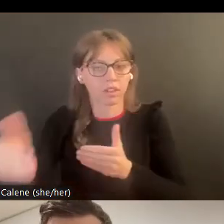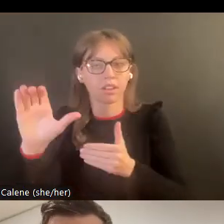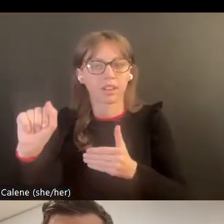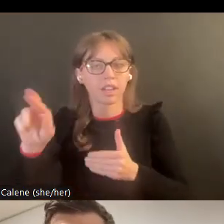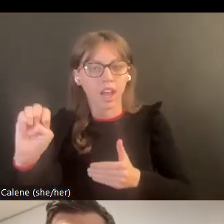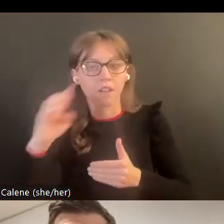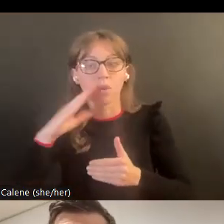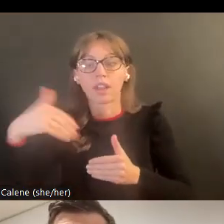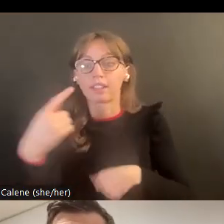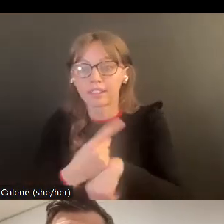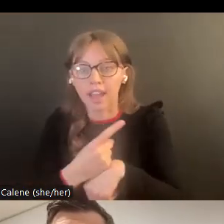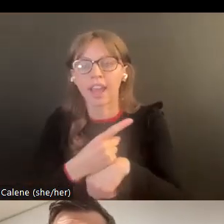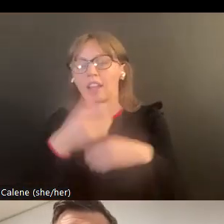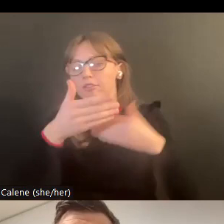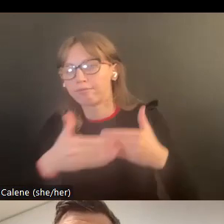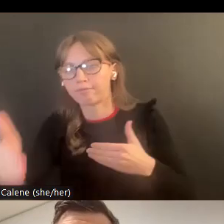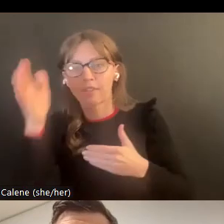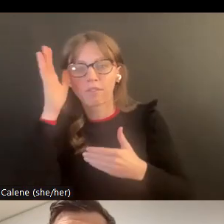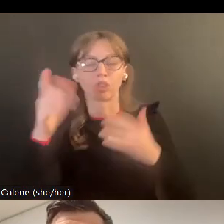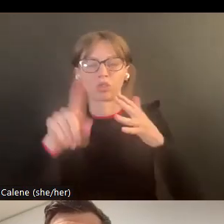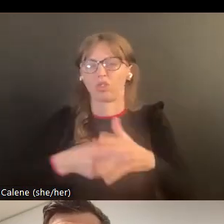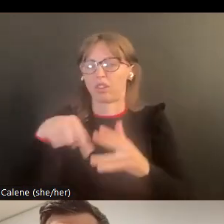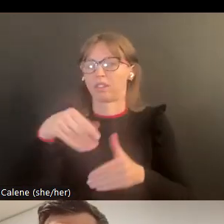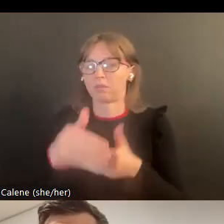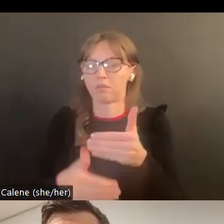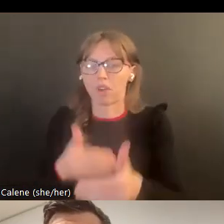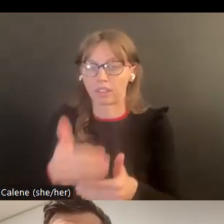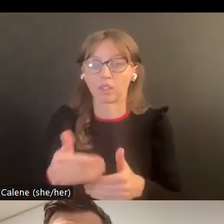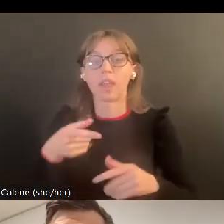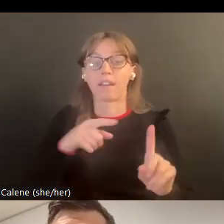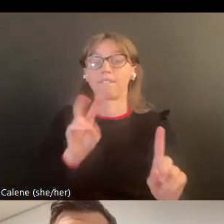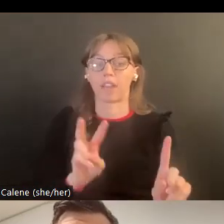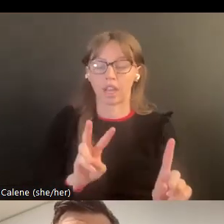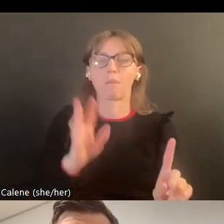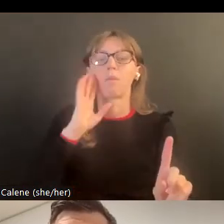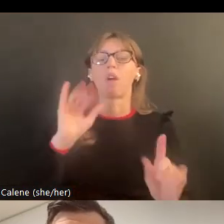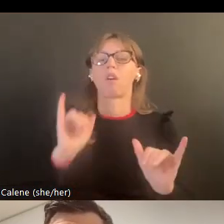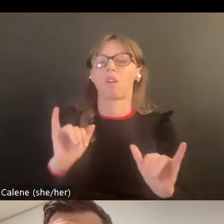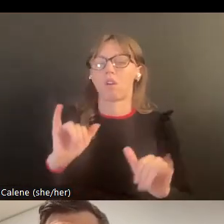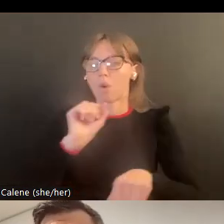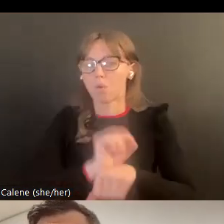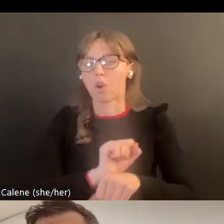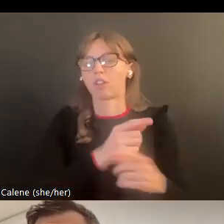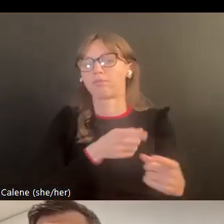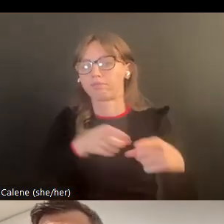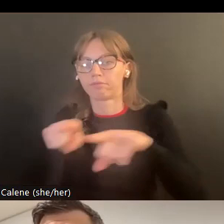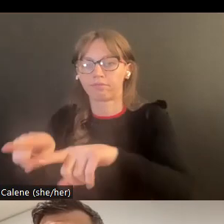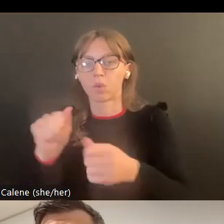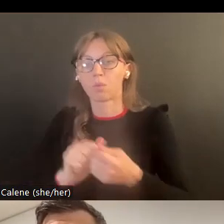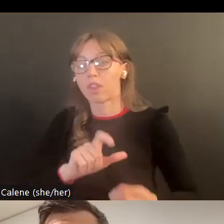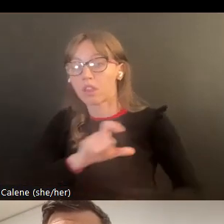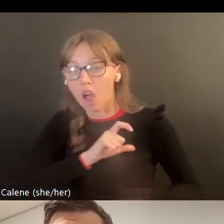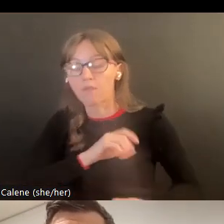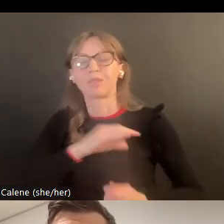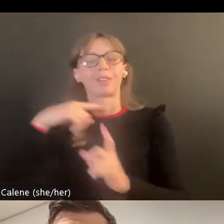pues en sí, organizar lo que sería el cuido para el día siguiente o los siguientes dos días para poder que la víctima